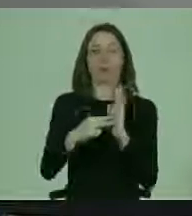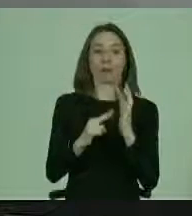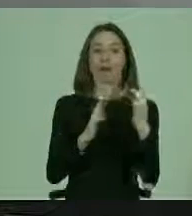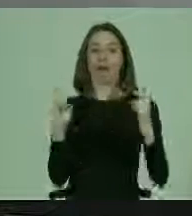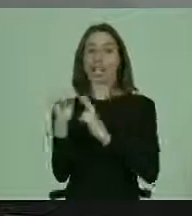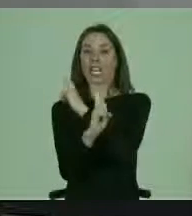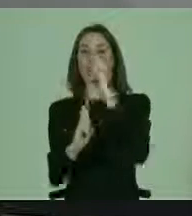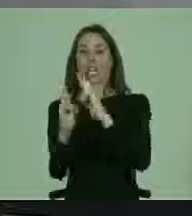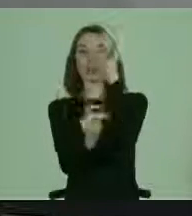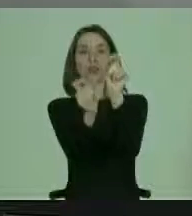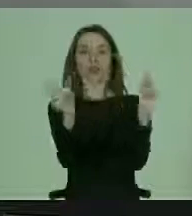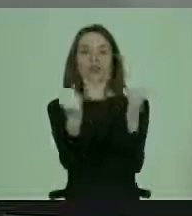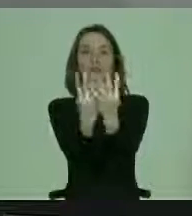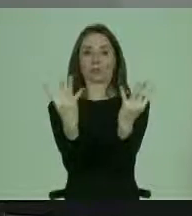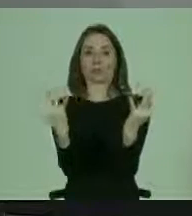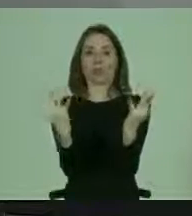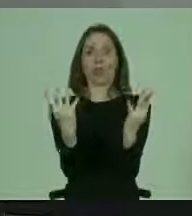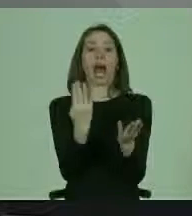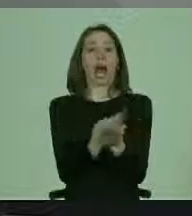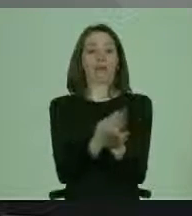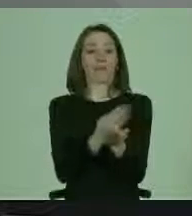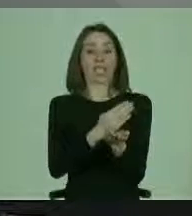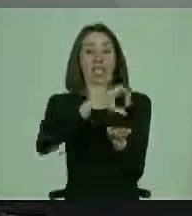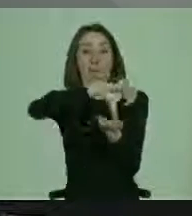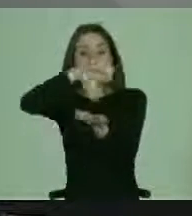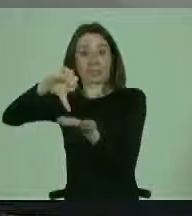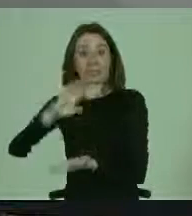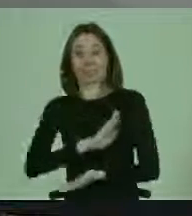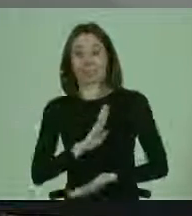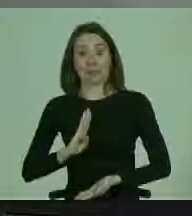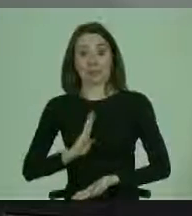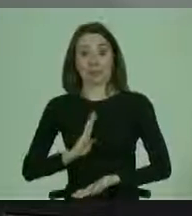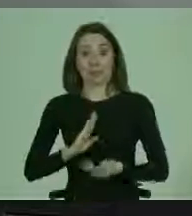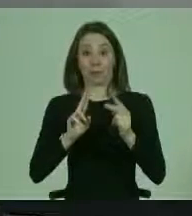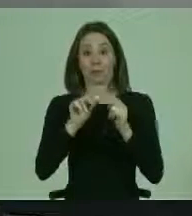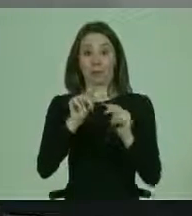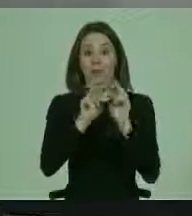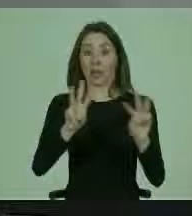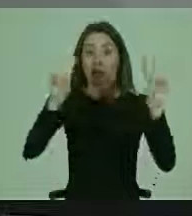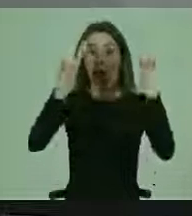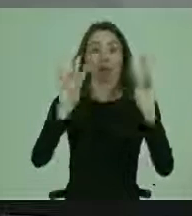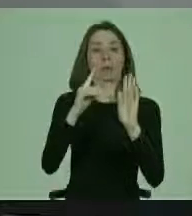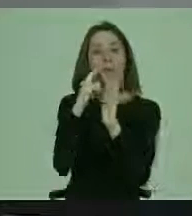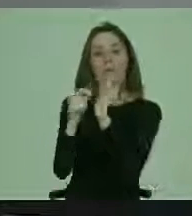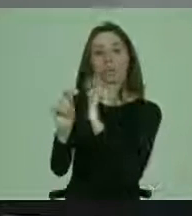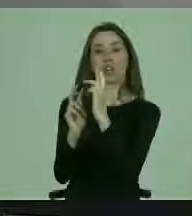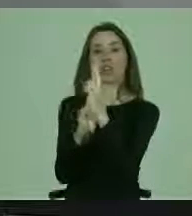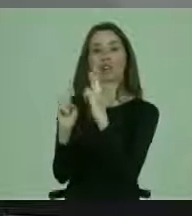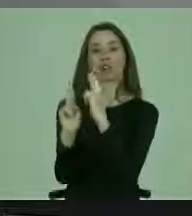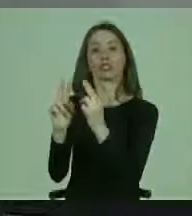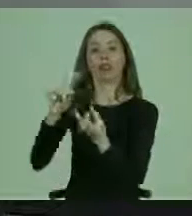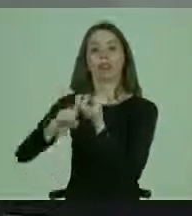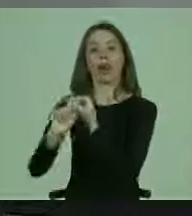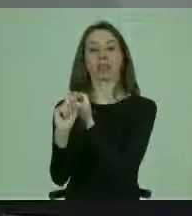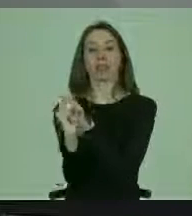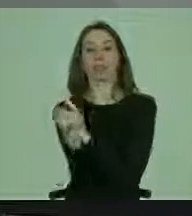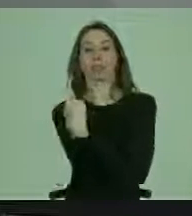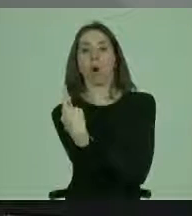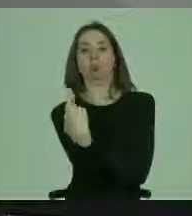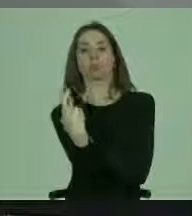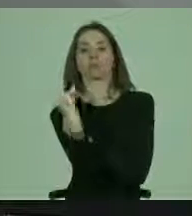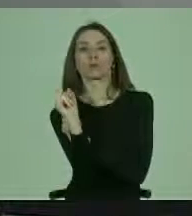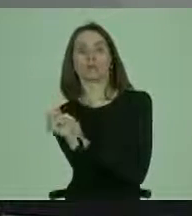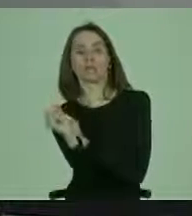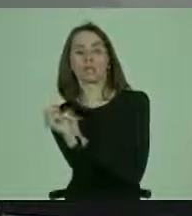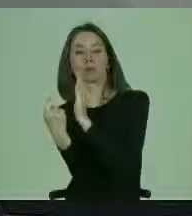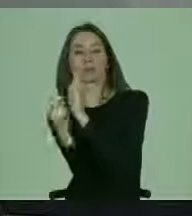interpersonales, porque había Estados partes que solamente reconocían las relaciones matrimoniales y